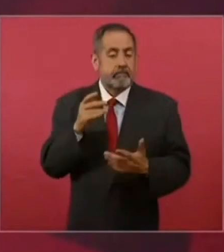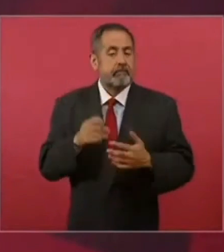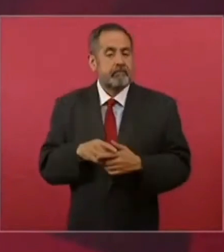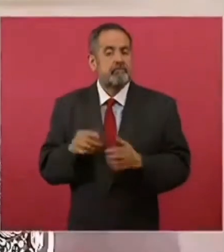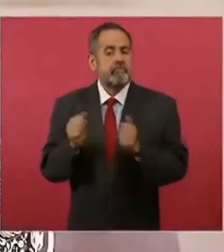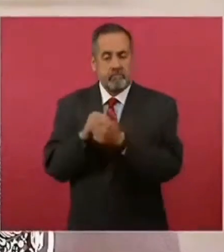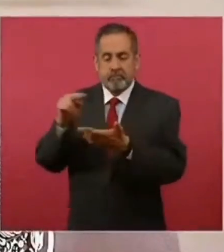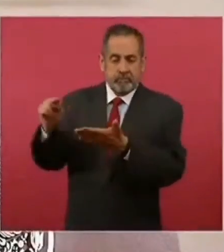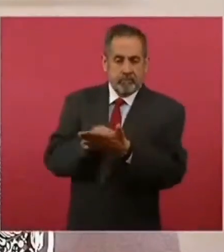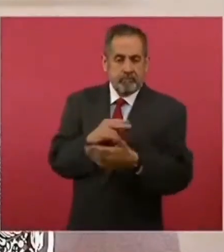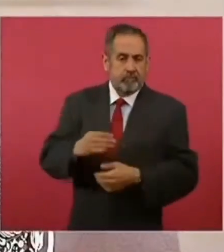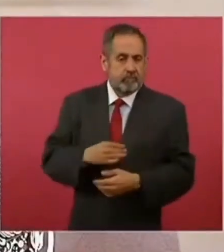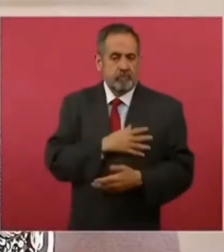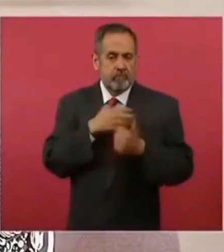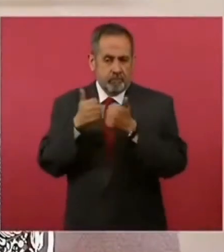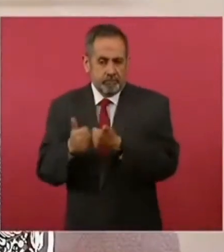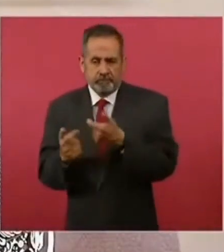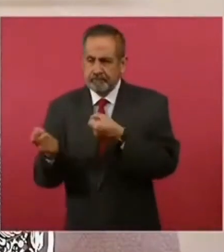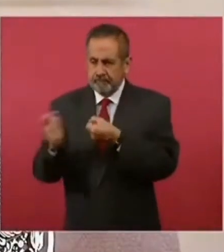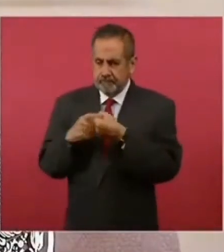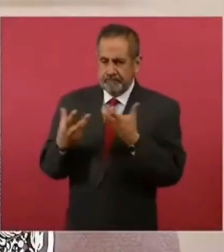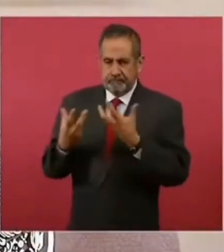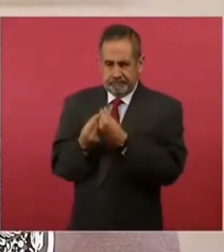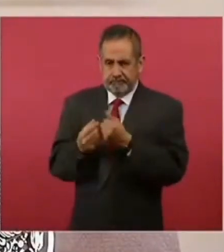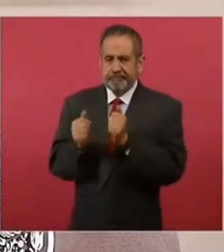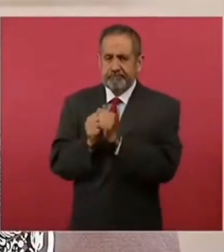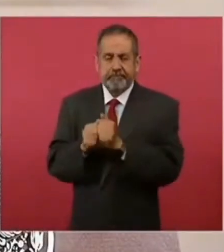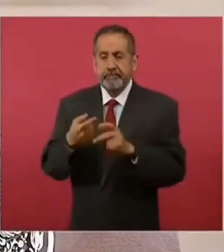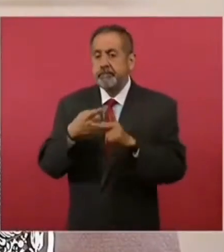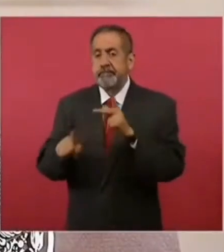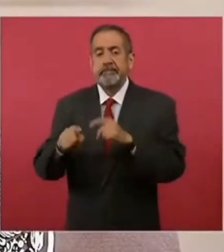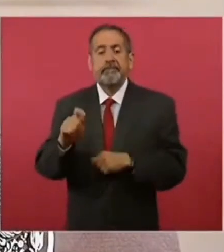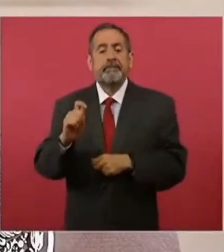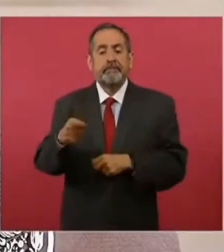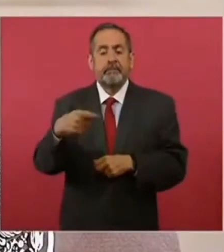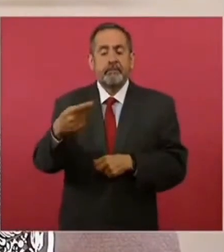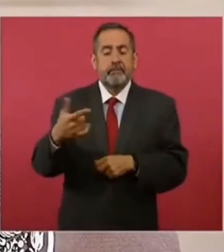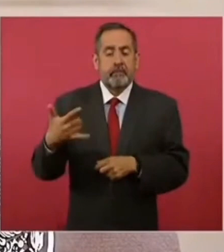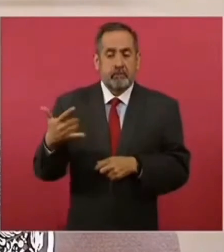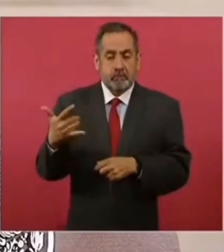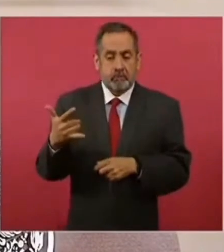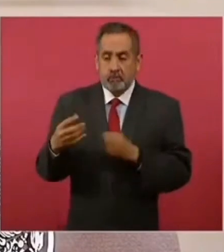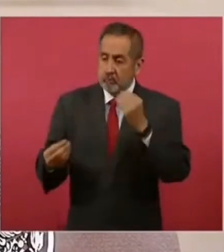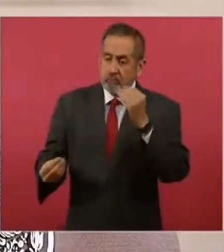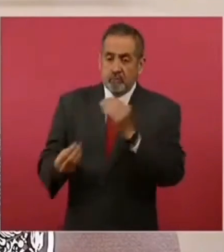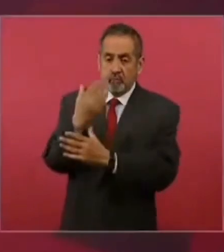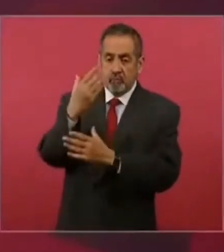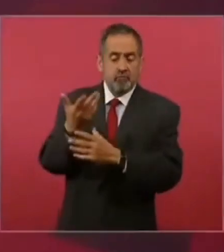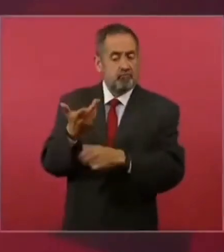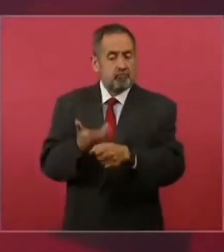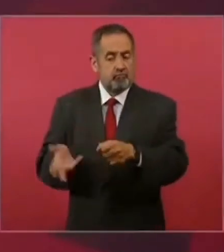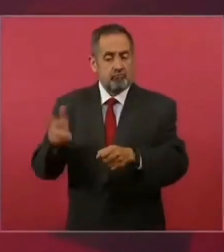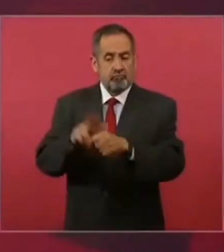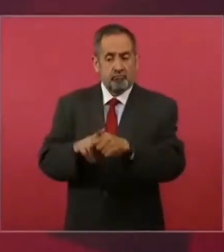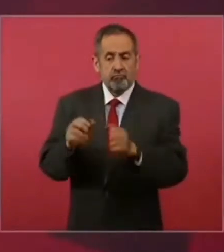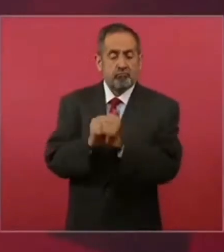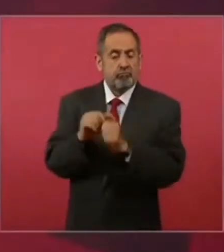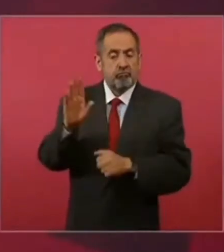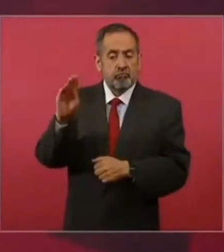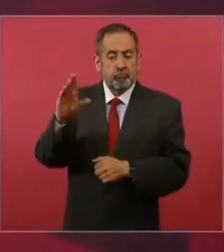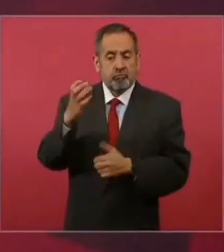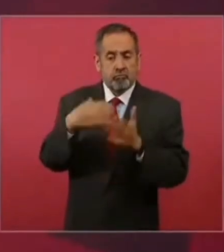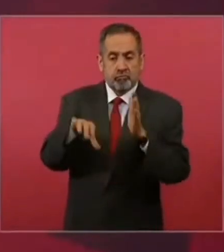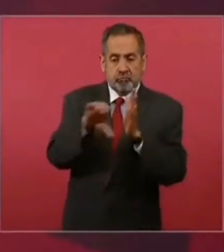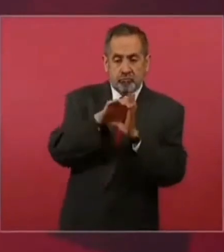con IMSS-Bienestar, estamos por iniciar en julio un hospital, un nuevo hospital con 90 camas